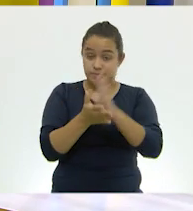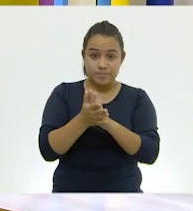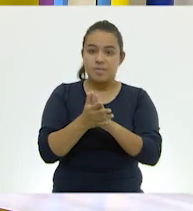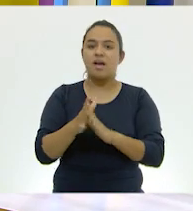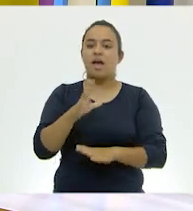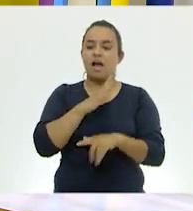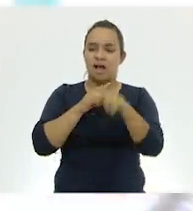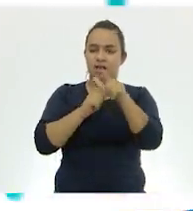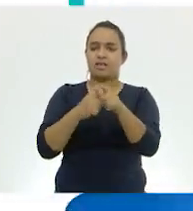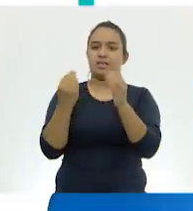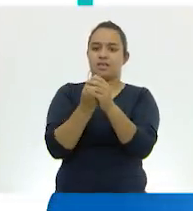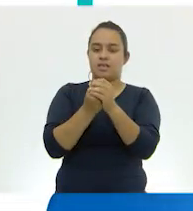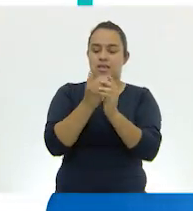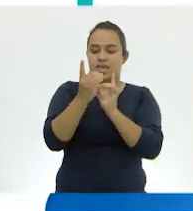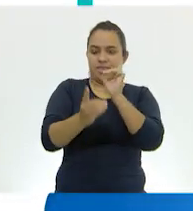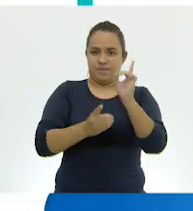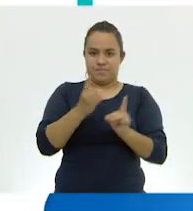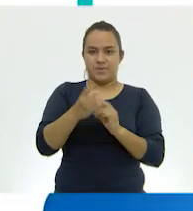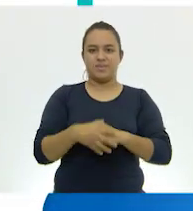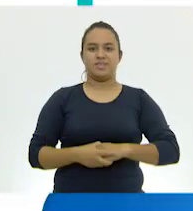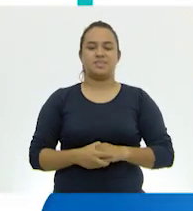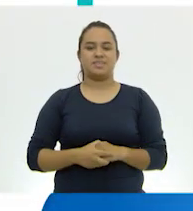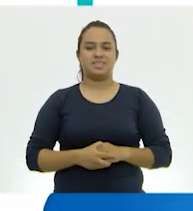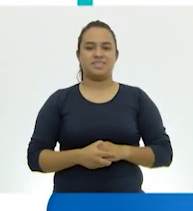porque continuamos con Educación Física.